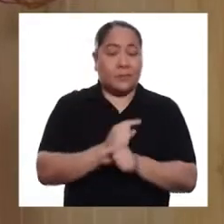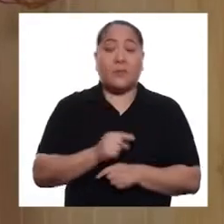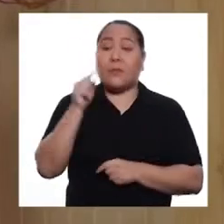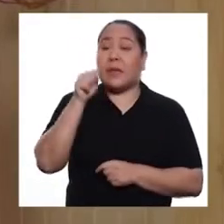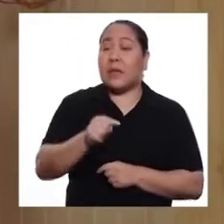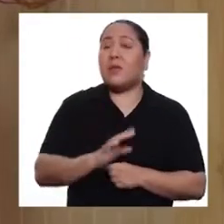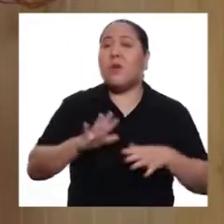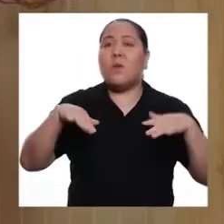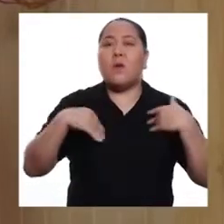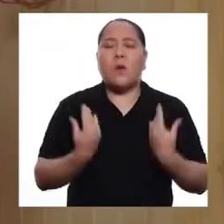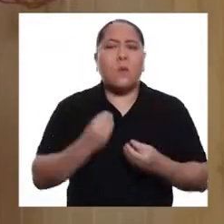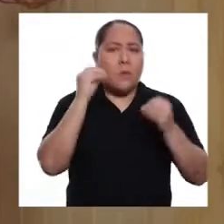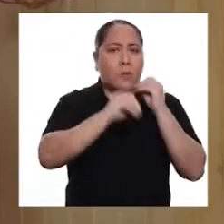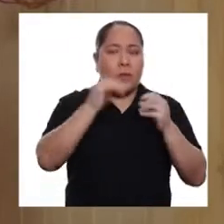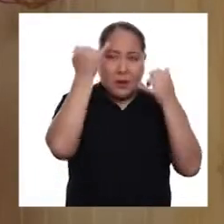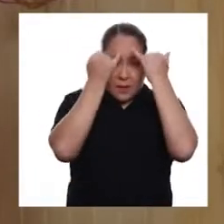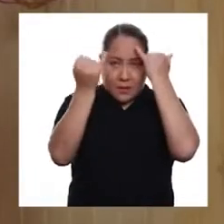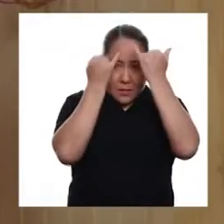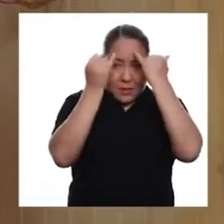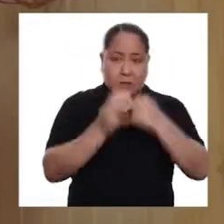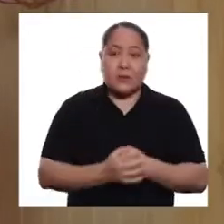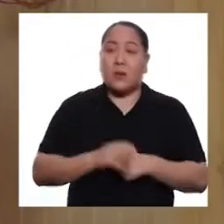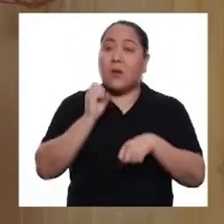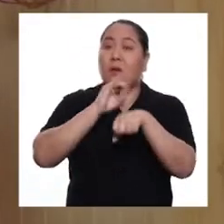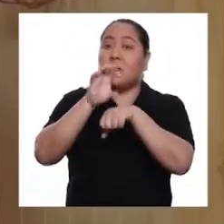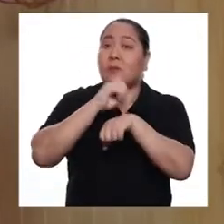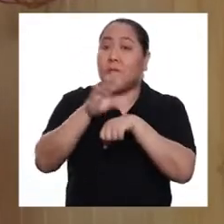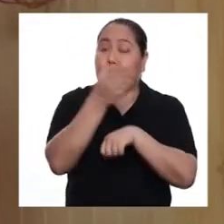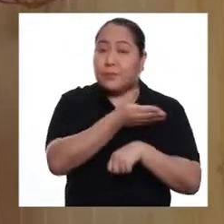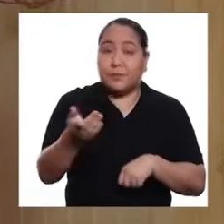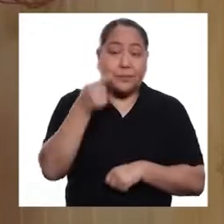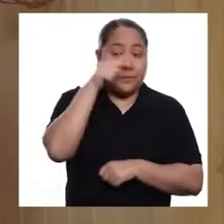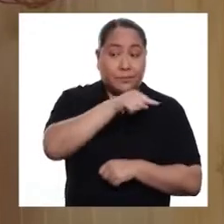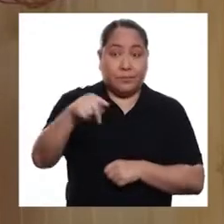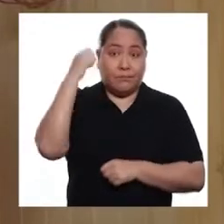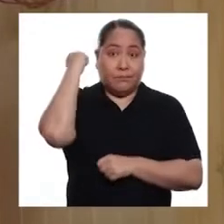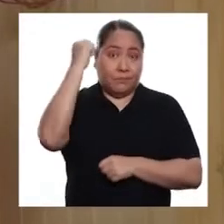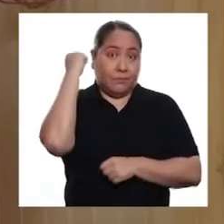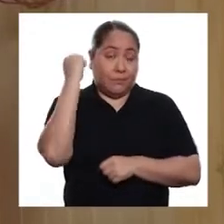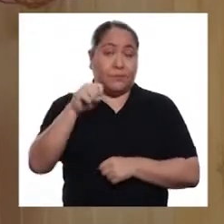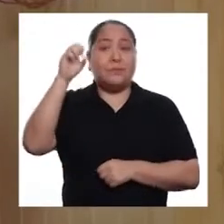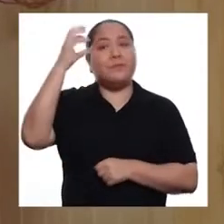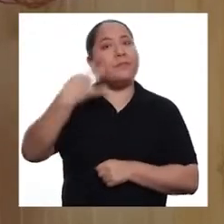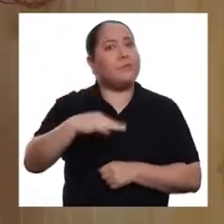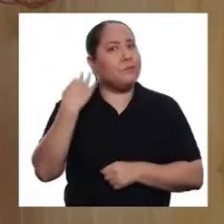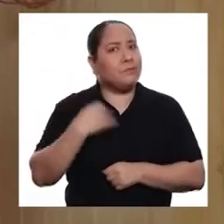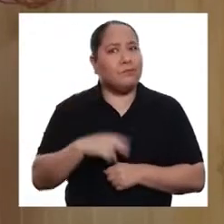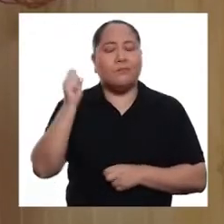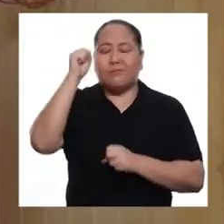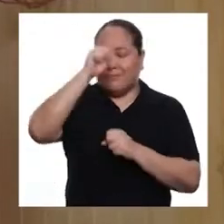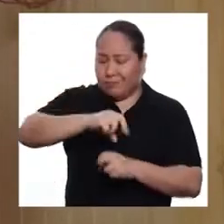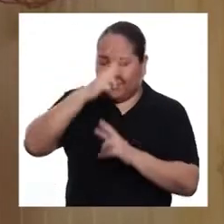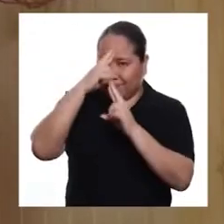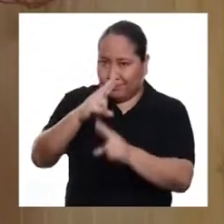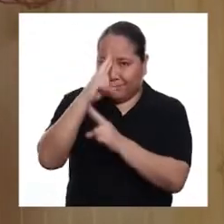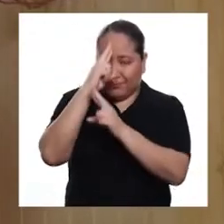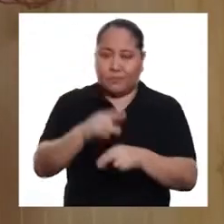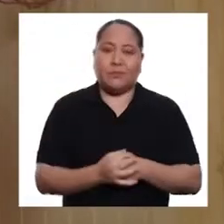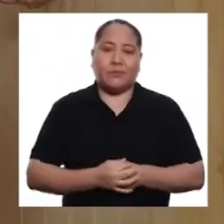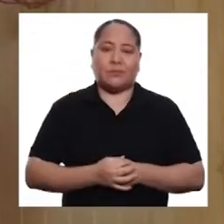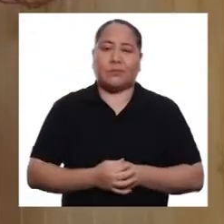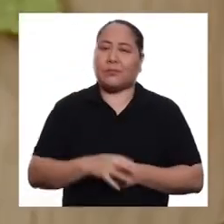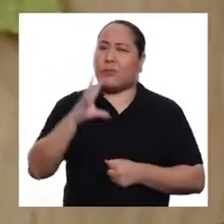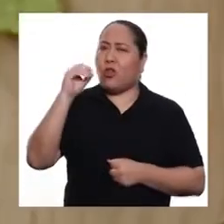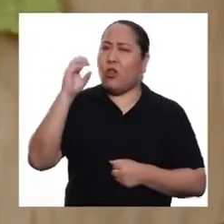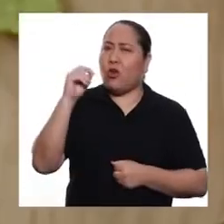¡Exacto! Así podemos proponer iniciativas y sugerencias para que estos derechos siempre sean respetados.